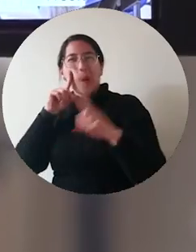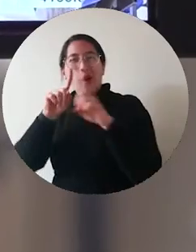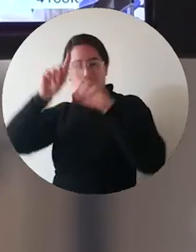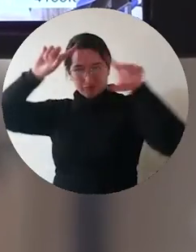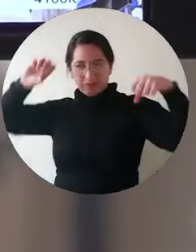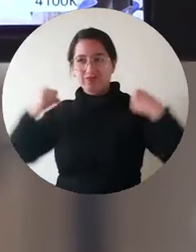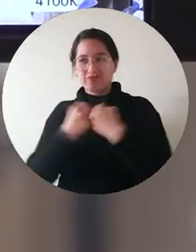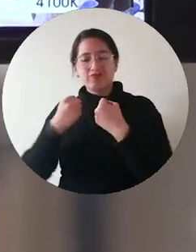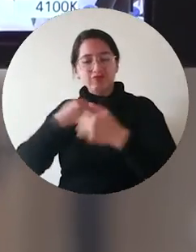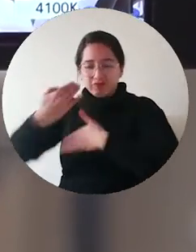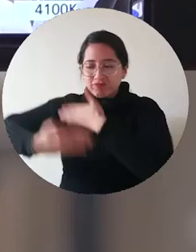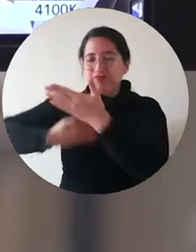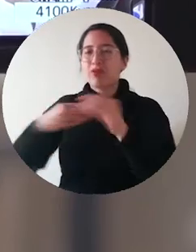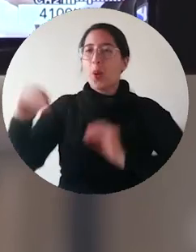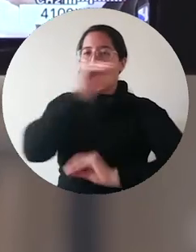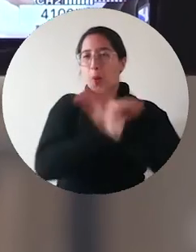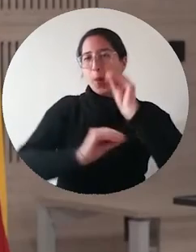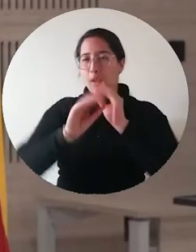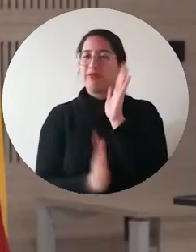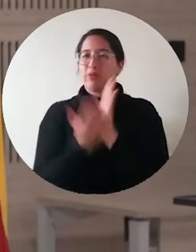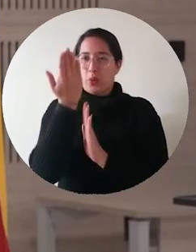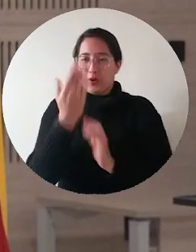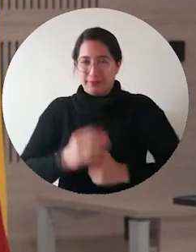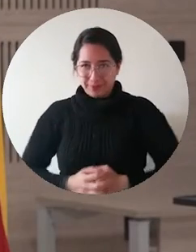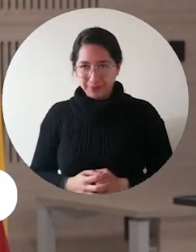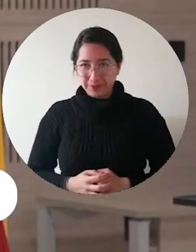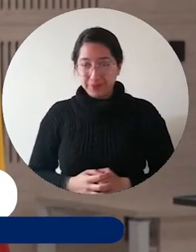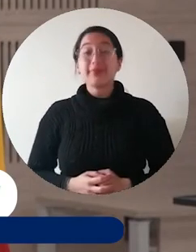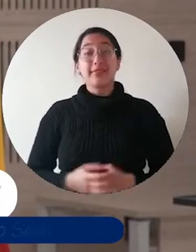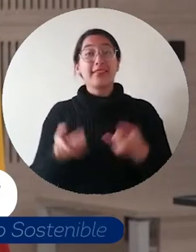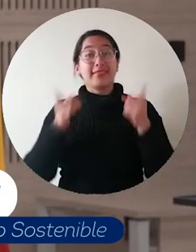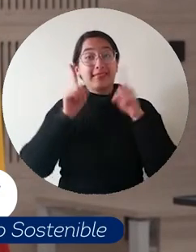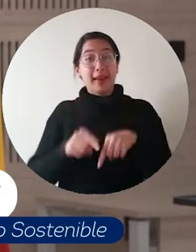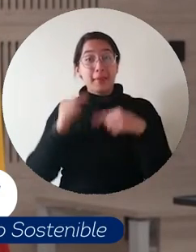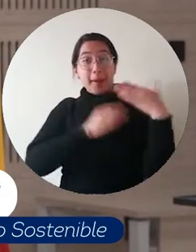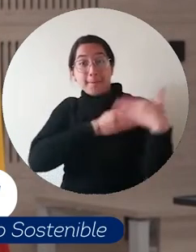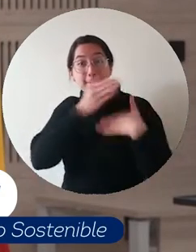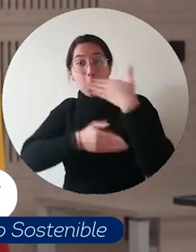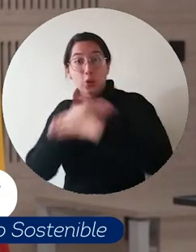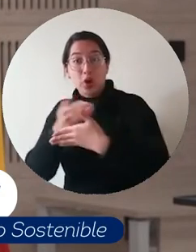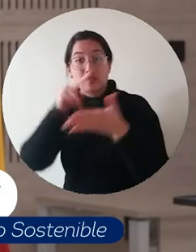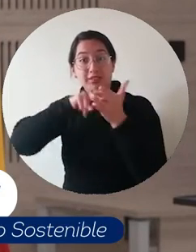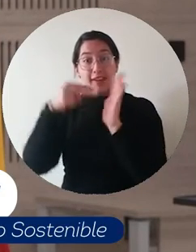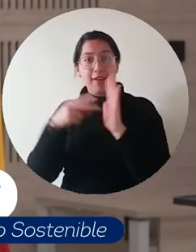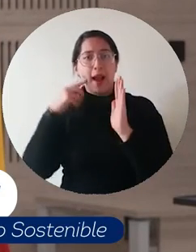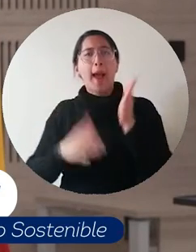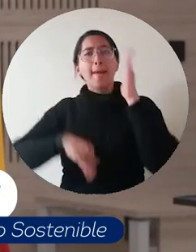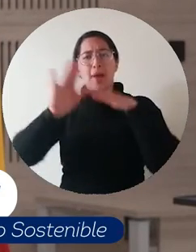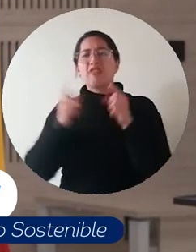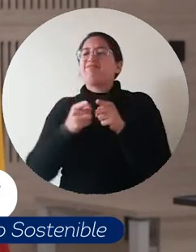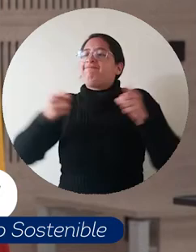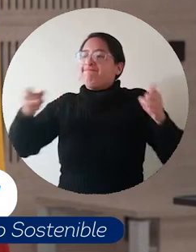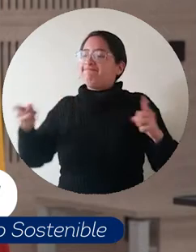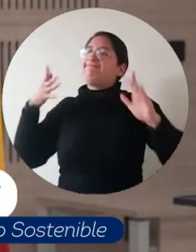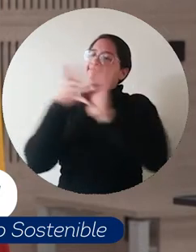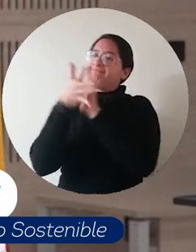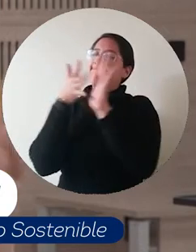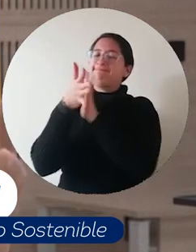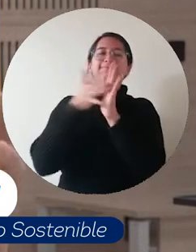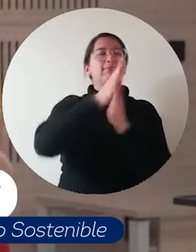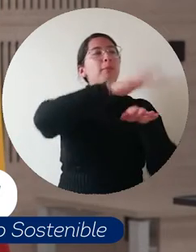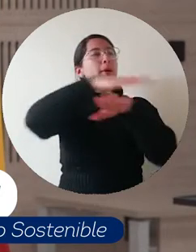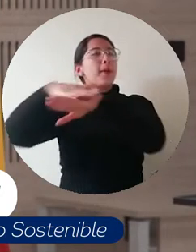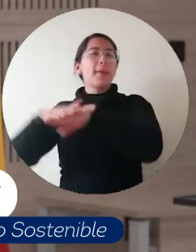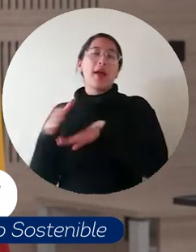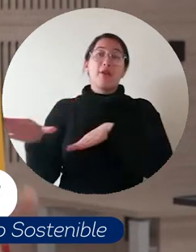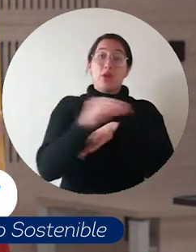que se propone aunar esfuerzos para este proceso. Fortalecer los procesos, generar mayor nivel de información y esa